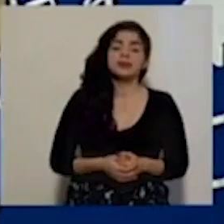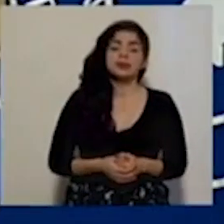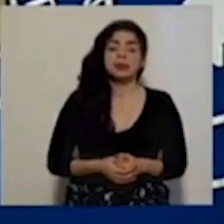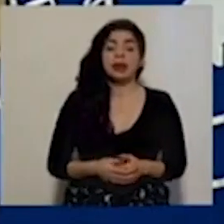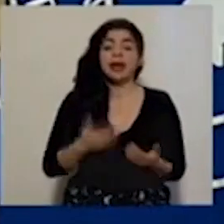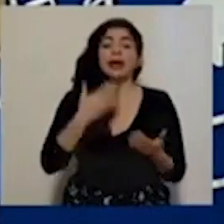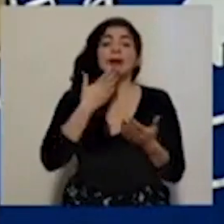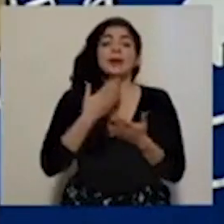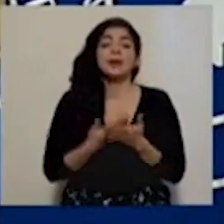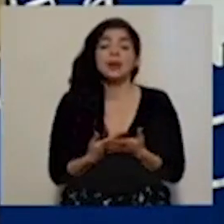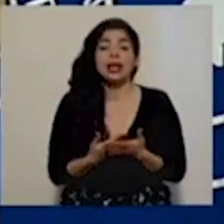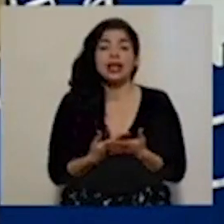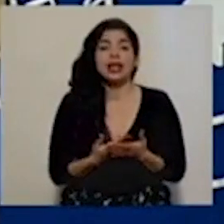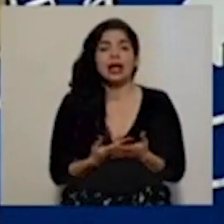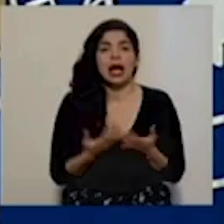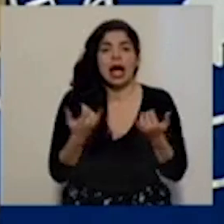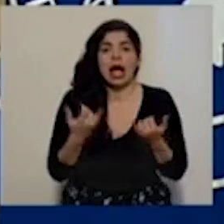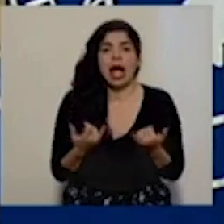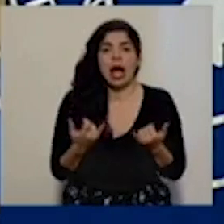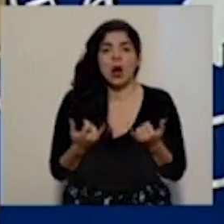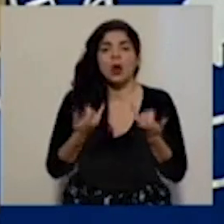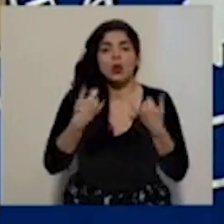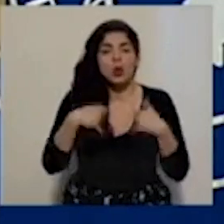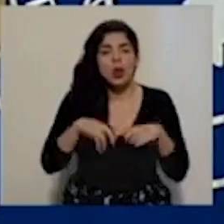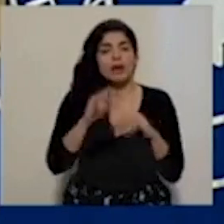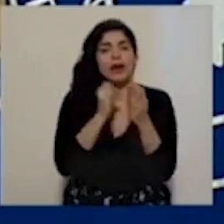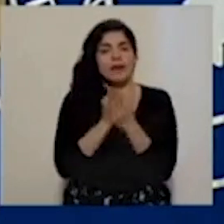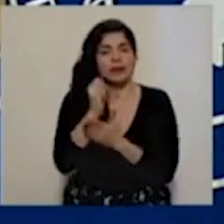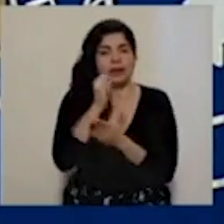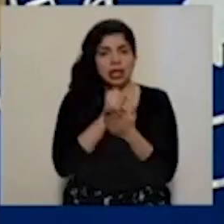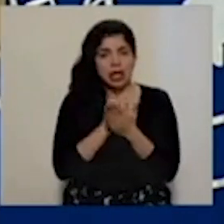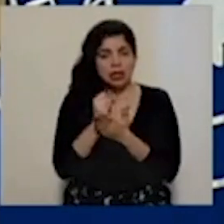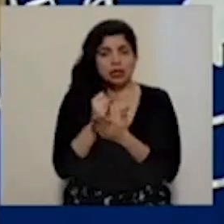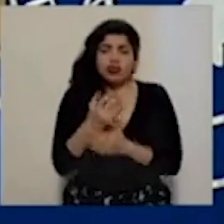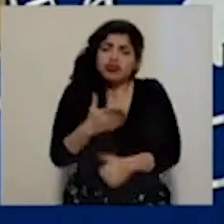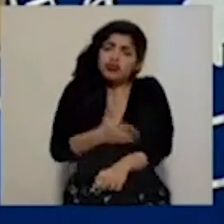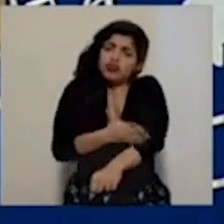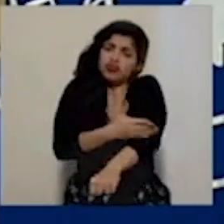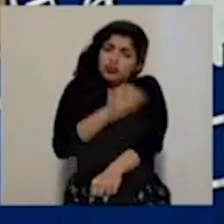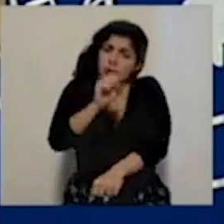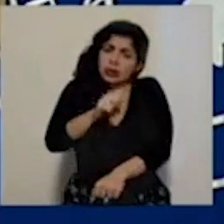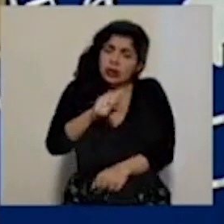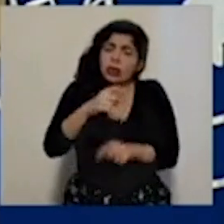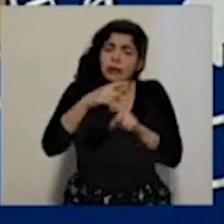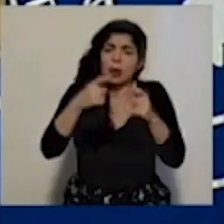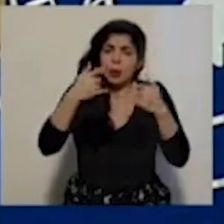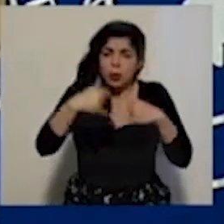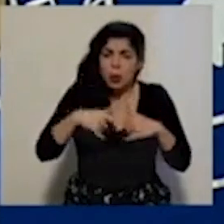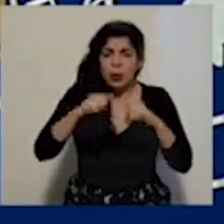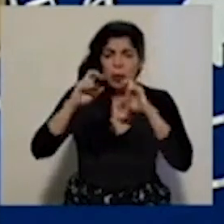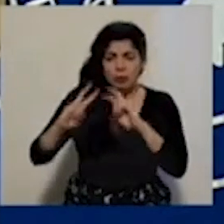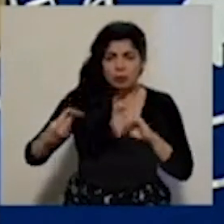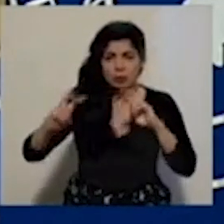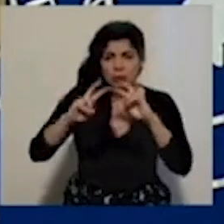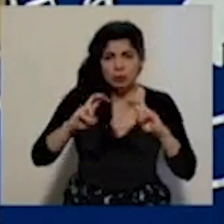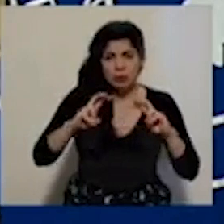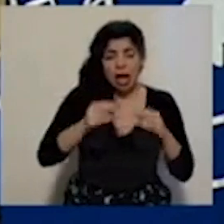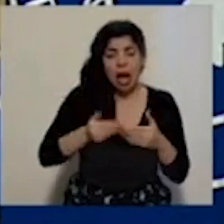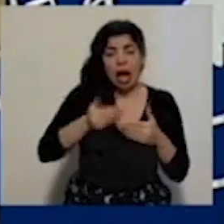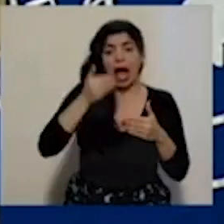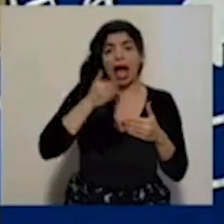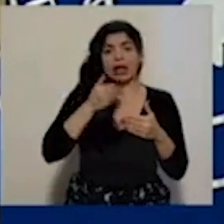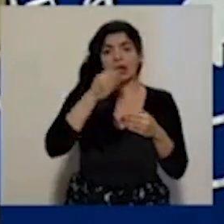Bueno, se está en una etapa todavía de investigación avanzada. Se están haciendo las pruebas antes de liberarlo